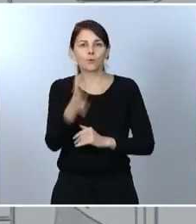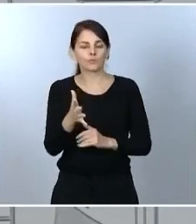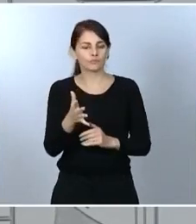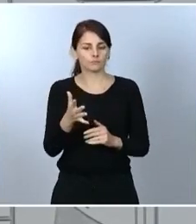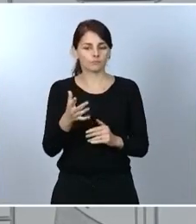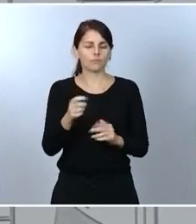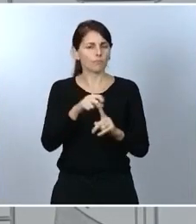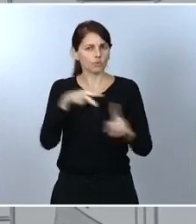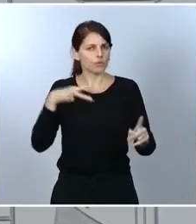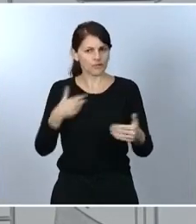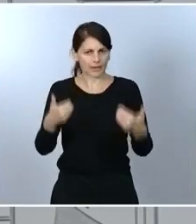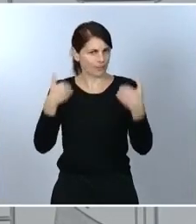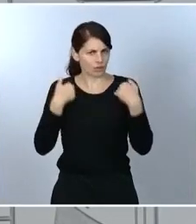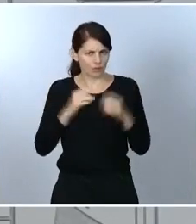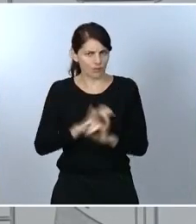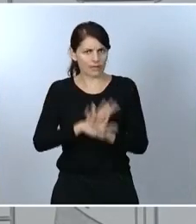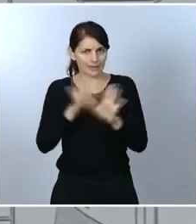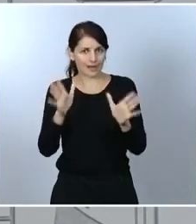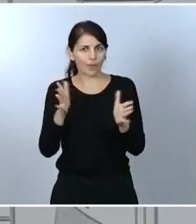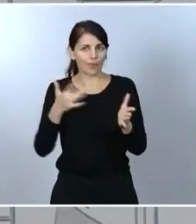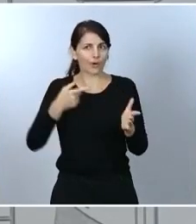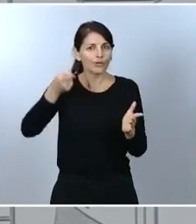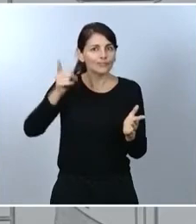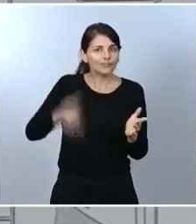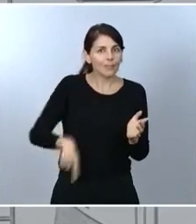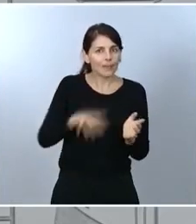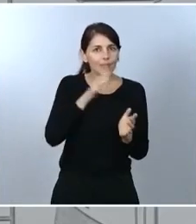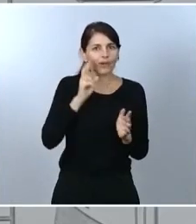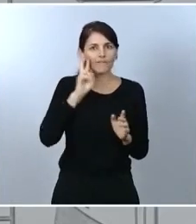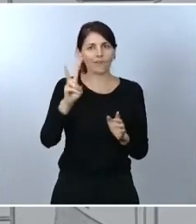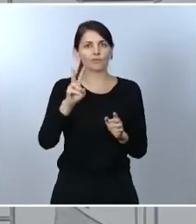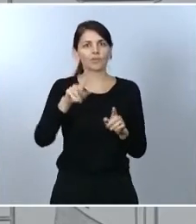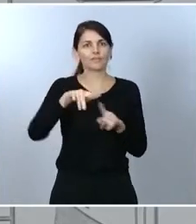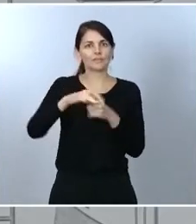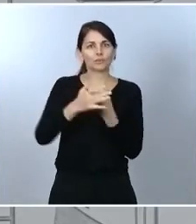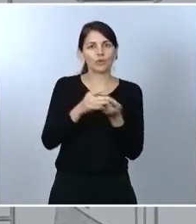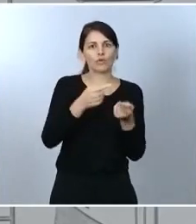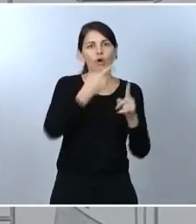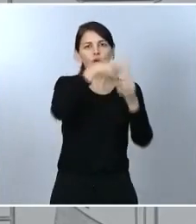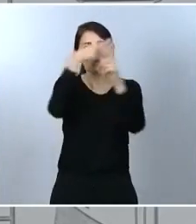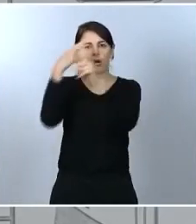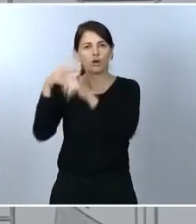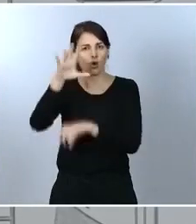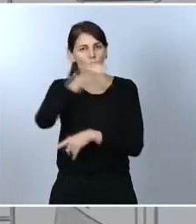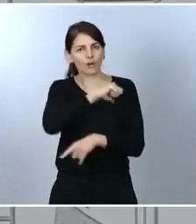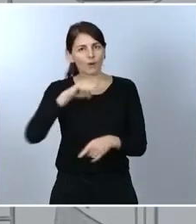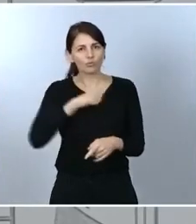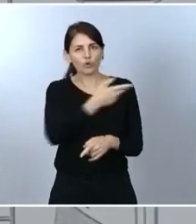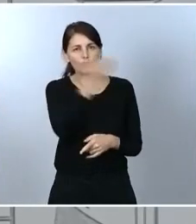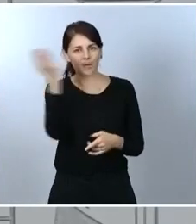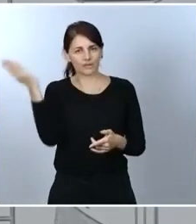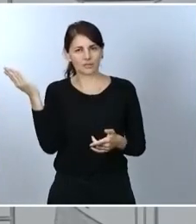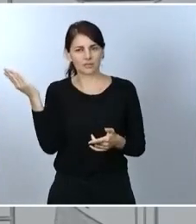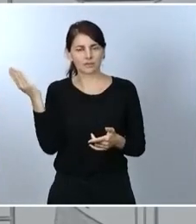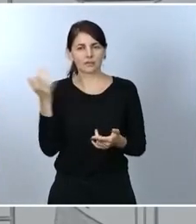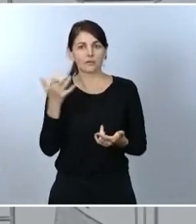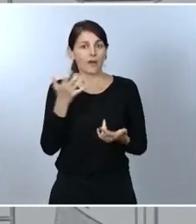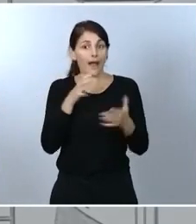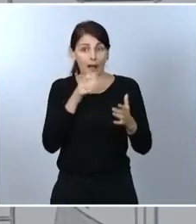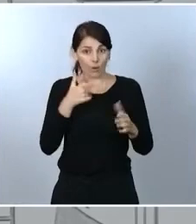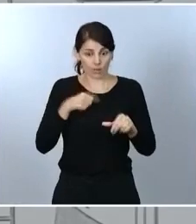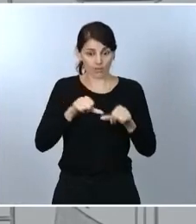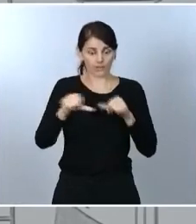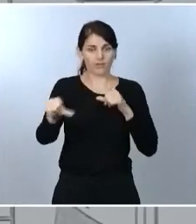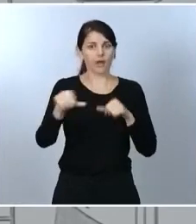realidad plural, diversa y constitucional de nuestro país. Las comunidades autónomas tienen en sus manos las competencias en el ámbito de la sanidad